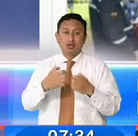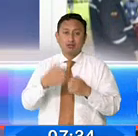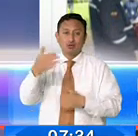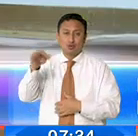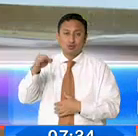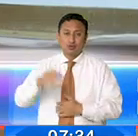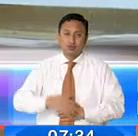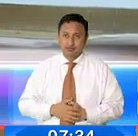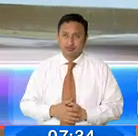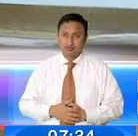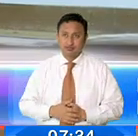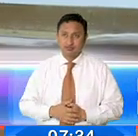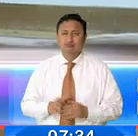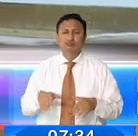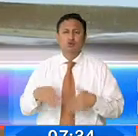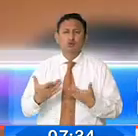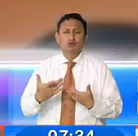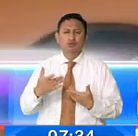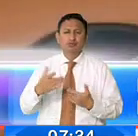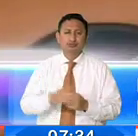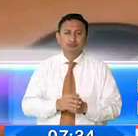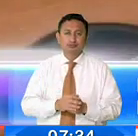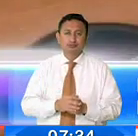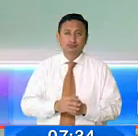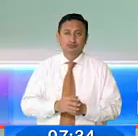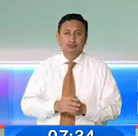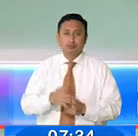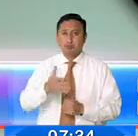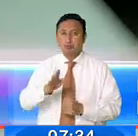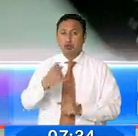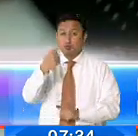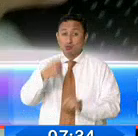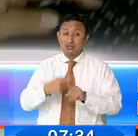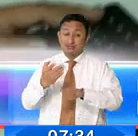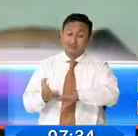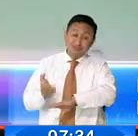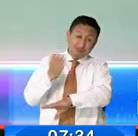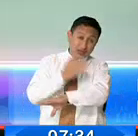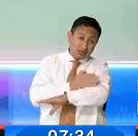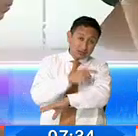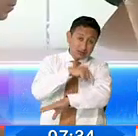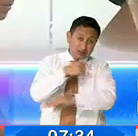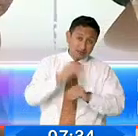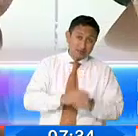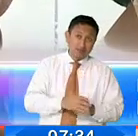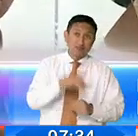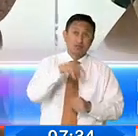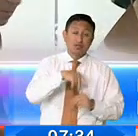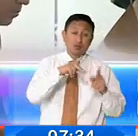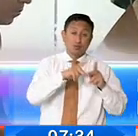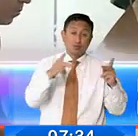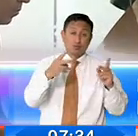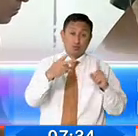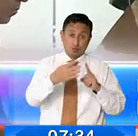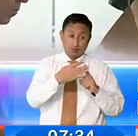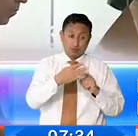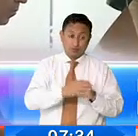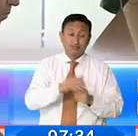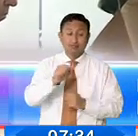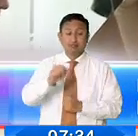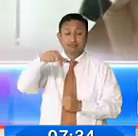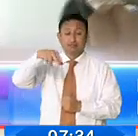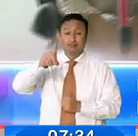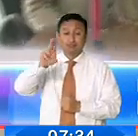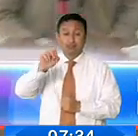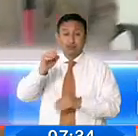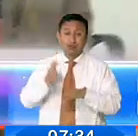documentación. Para comprender el caso, tenemos que remontarnos más o menos un mes atrás, en donde desde un medio digital se denunció que Andrés Michelena mantuvo